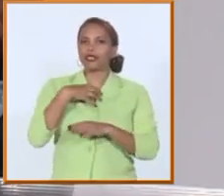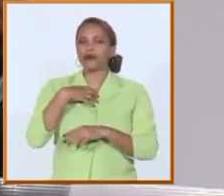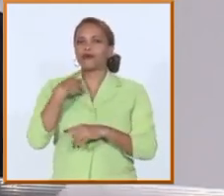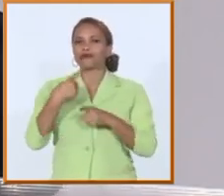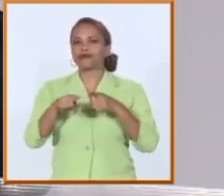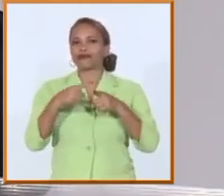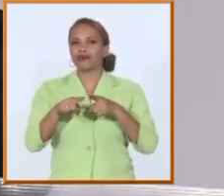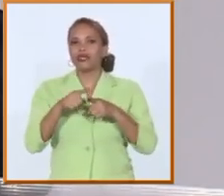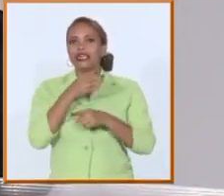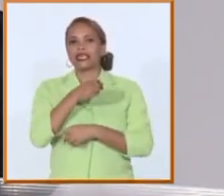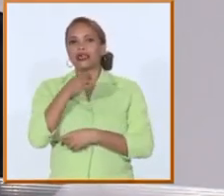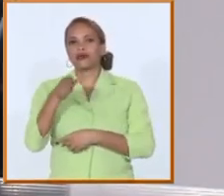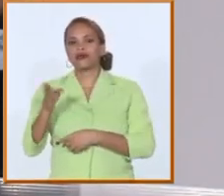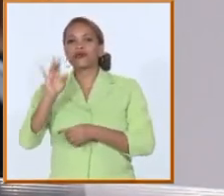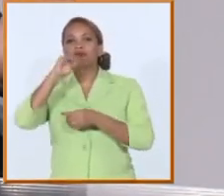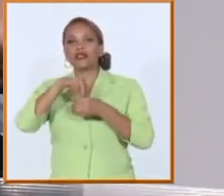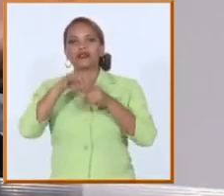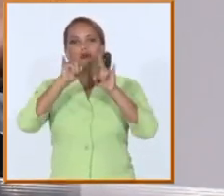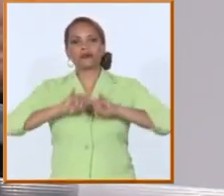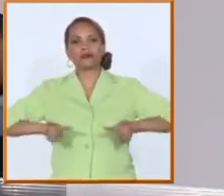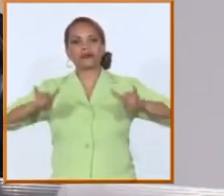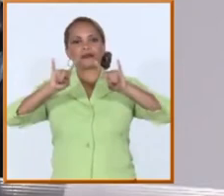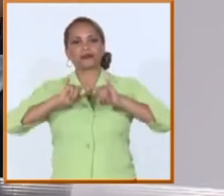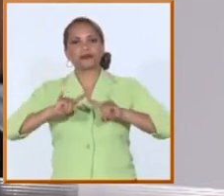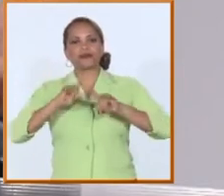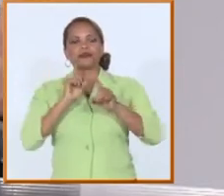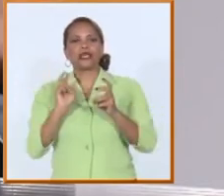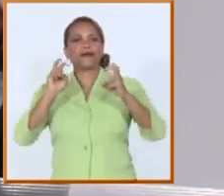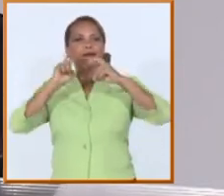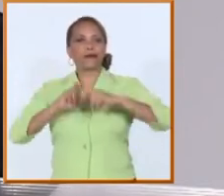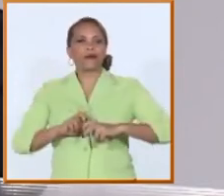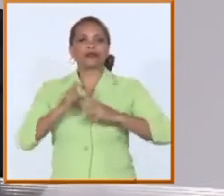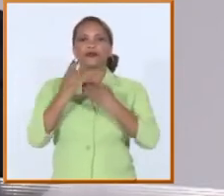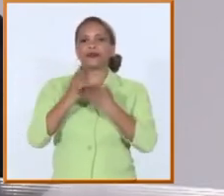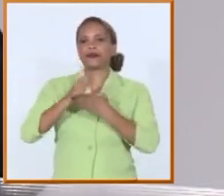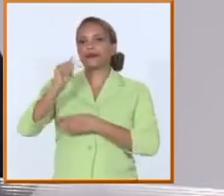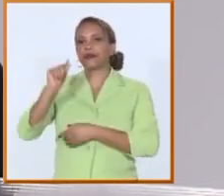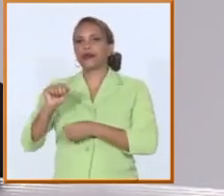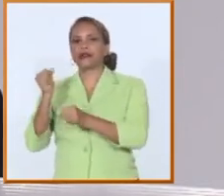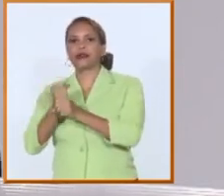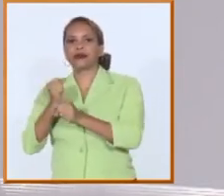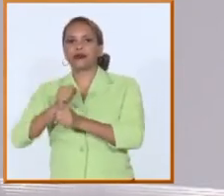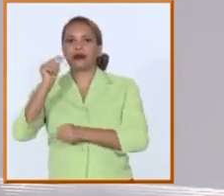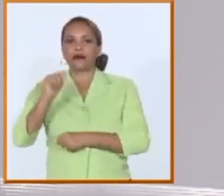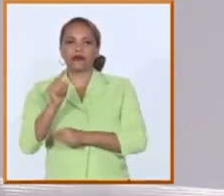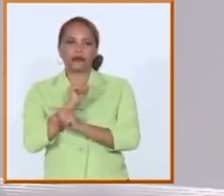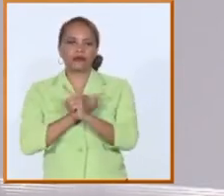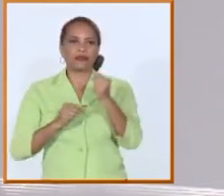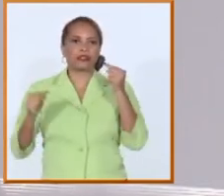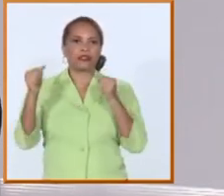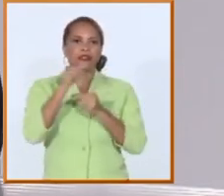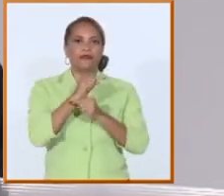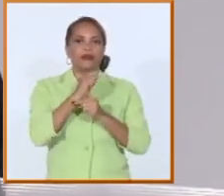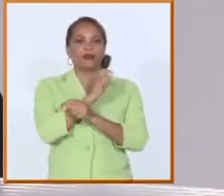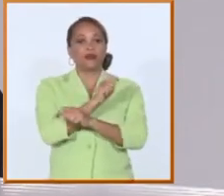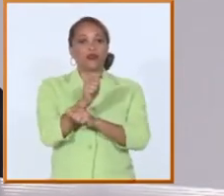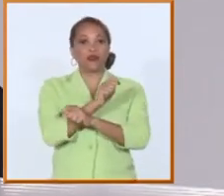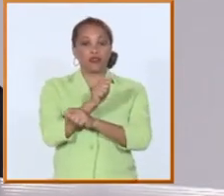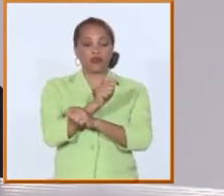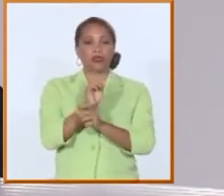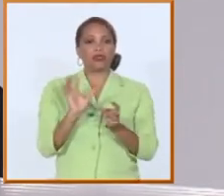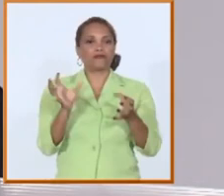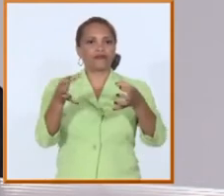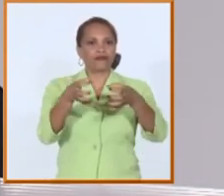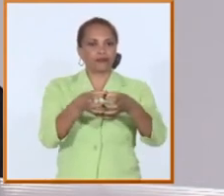recorridos que estamos haciendo por las universidades y por los encuentros que estamos sosteniendo con estudiantes y trabajadores en particular con los claustros yo creo en primer